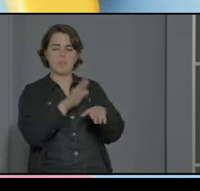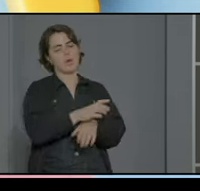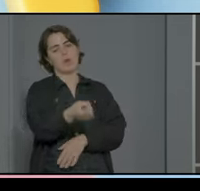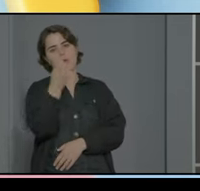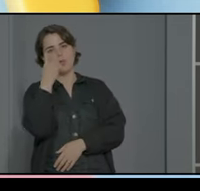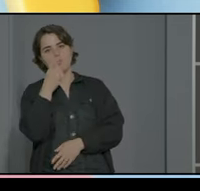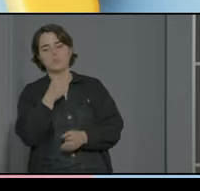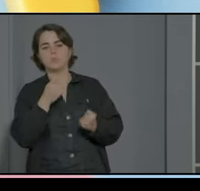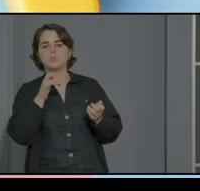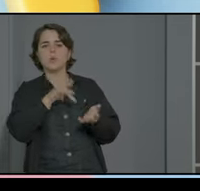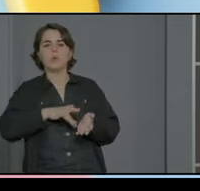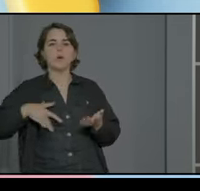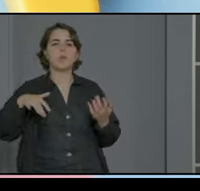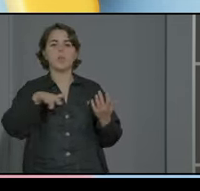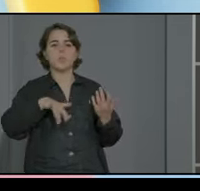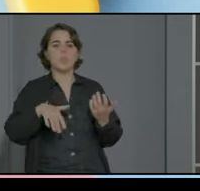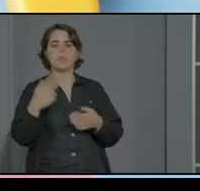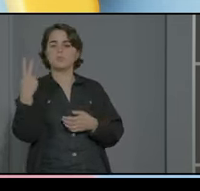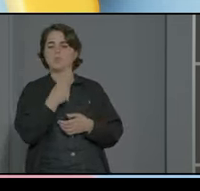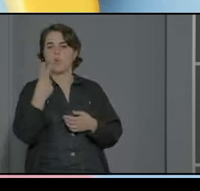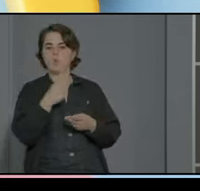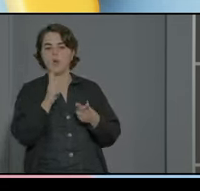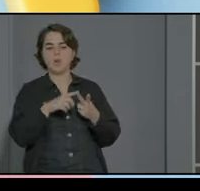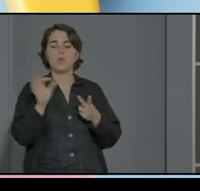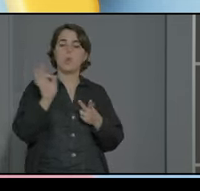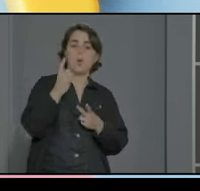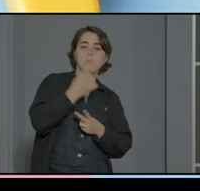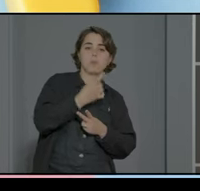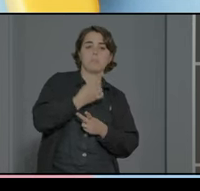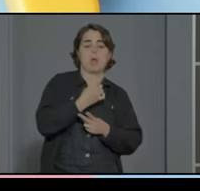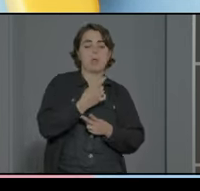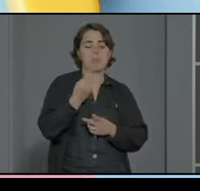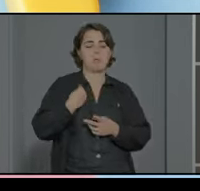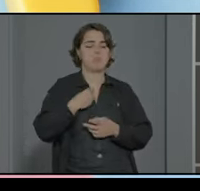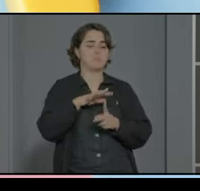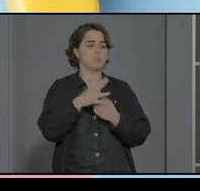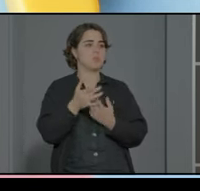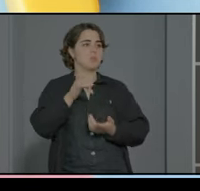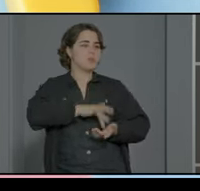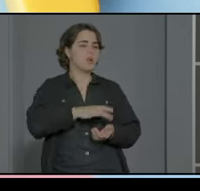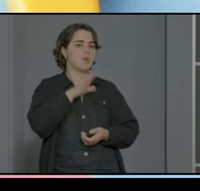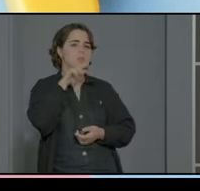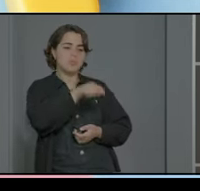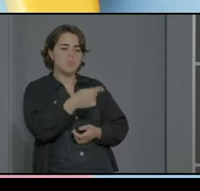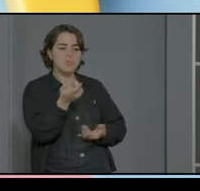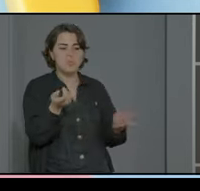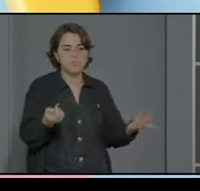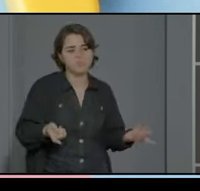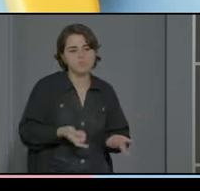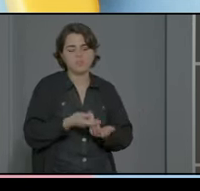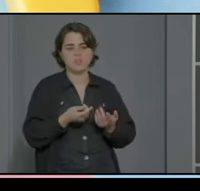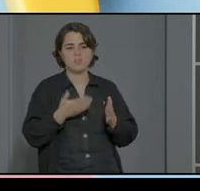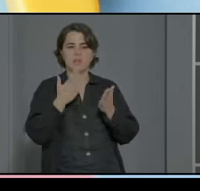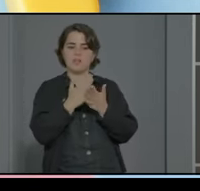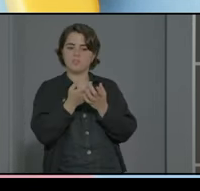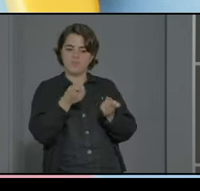da especialmente en secundaria o también en primaria tenemos alumnos que les ocurre lo mismo y es como pero por qué tienes que no hace falta que estés